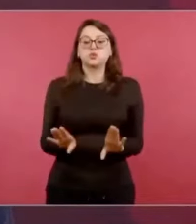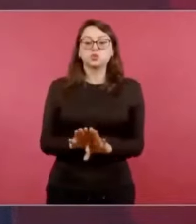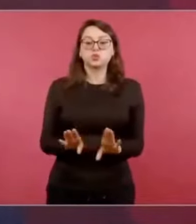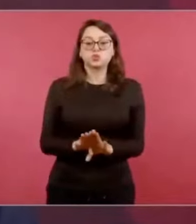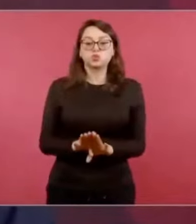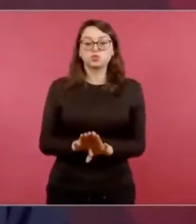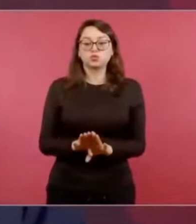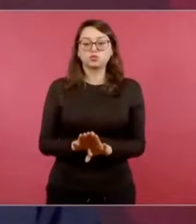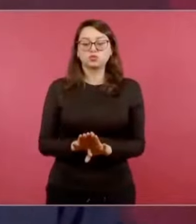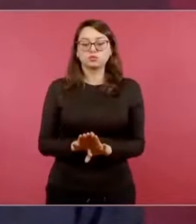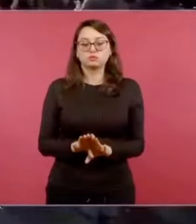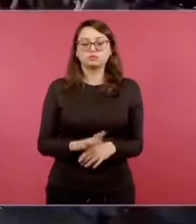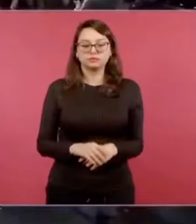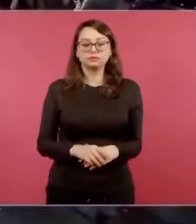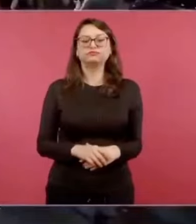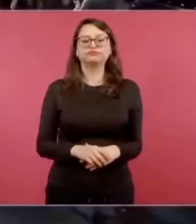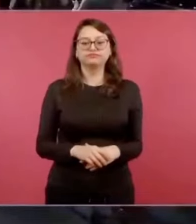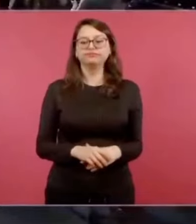flanco débil?